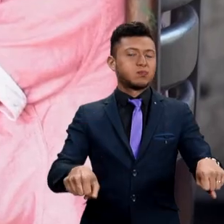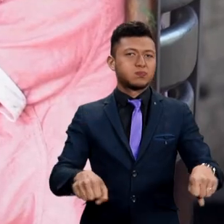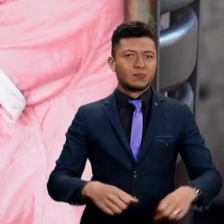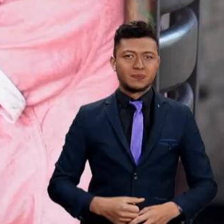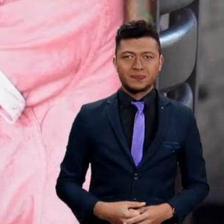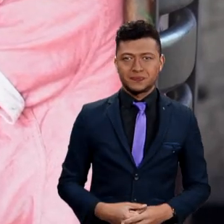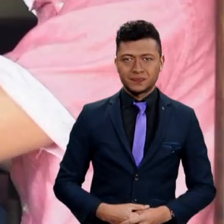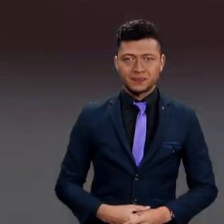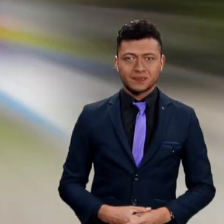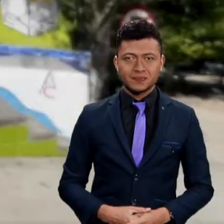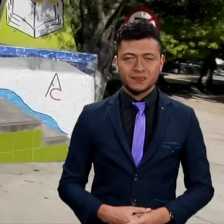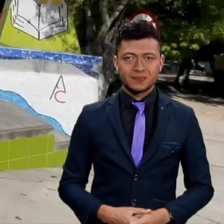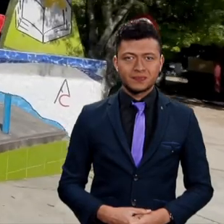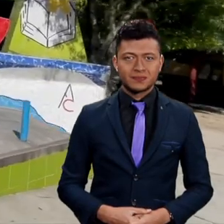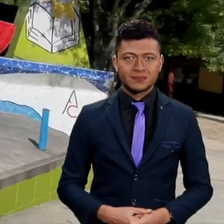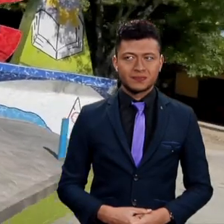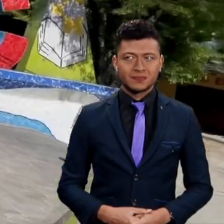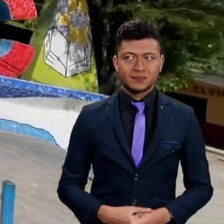digital.